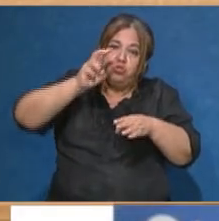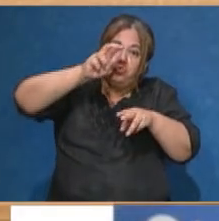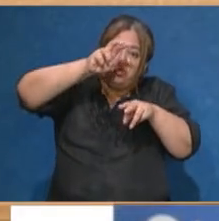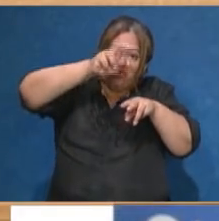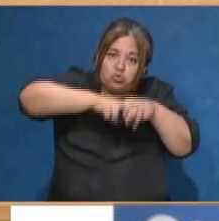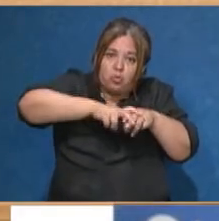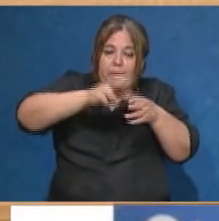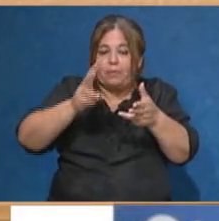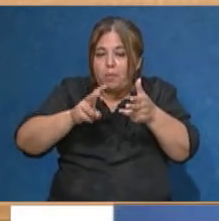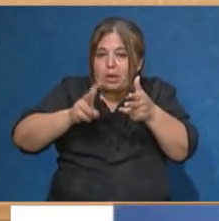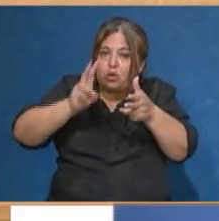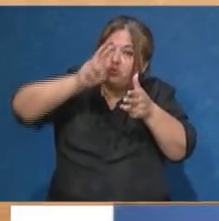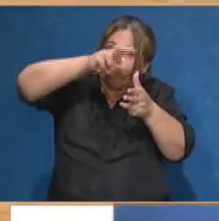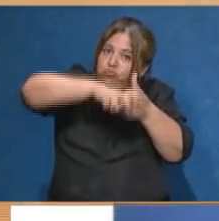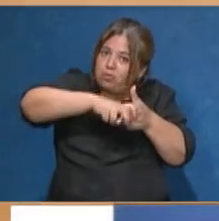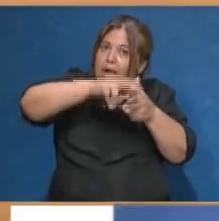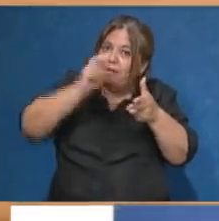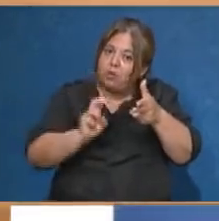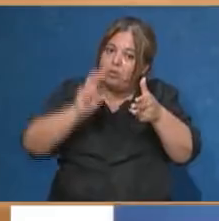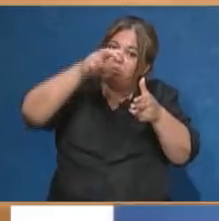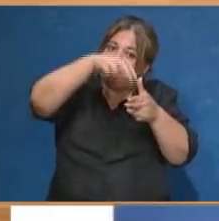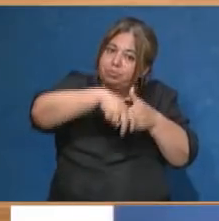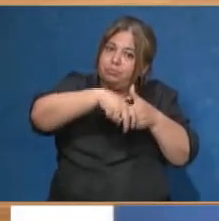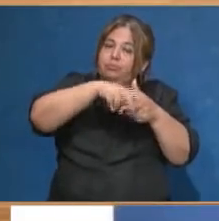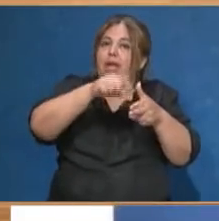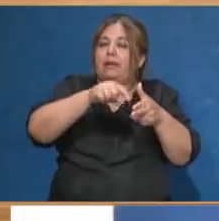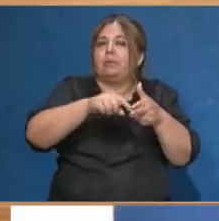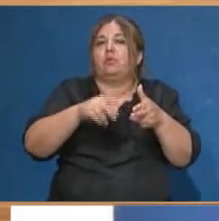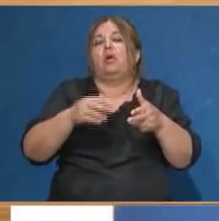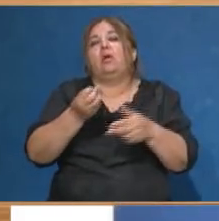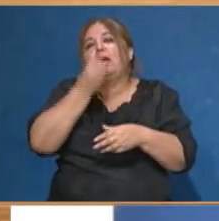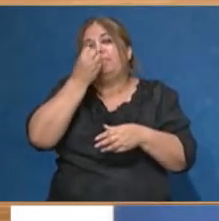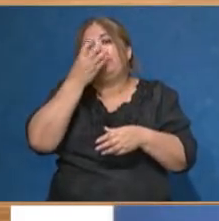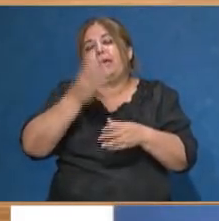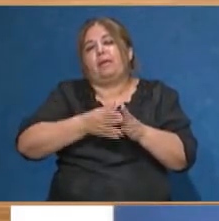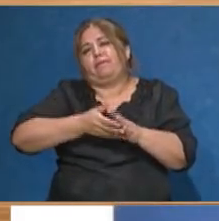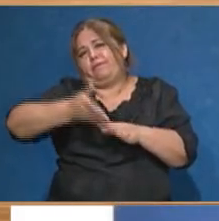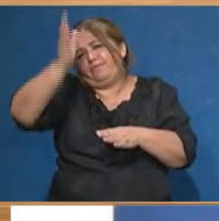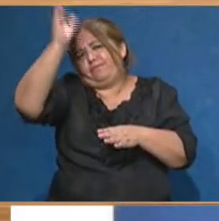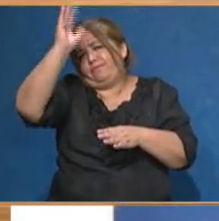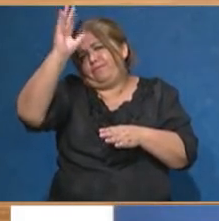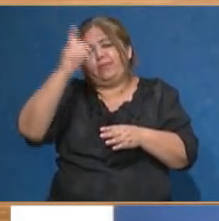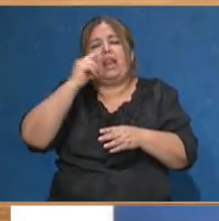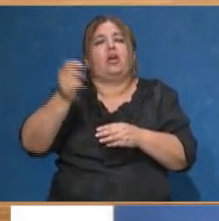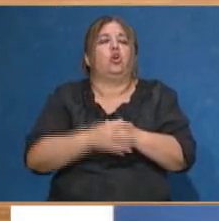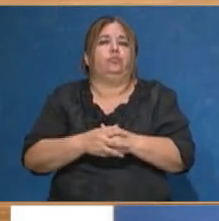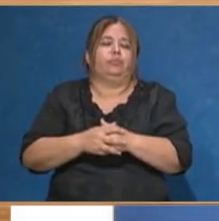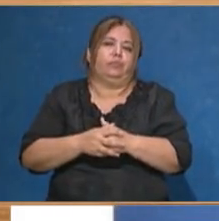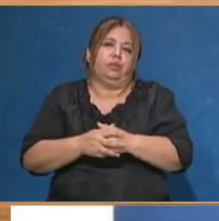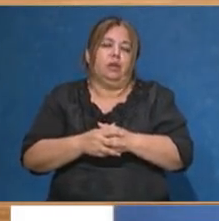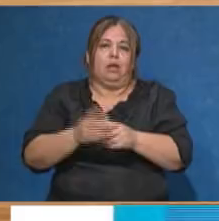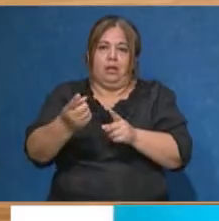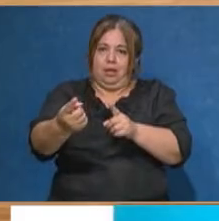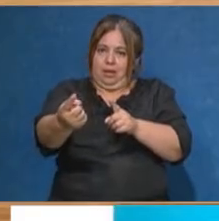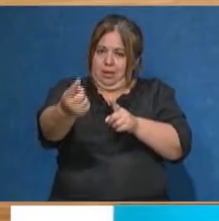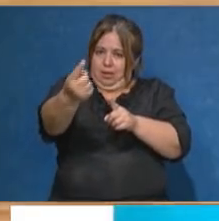referencia a unos 20 kilómetros de aquí. Nos hemos ido a la primavera, Argumedo al 1700, bien lejos. ¿Y como destino? Vamos a venir al